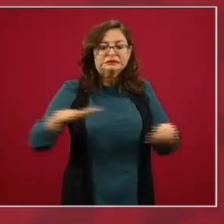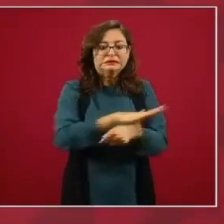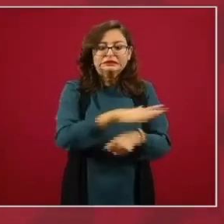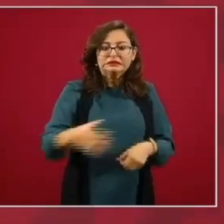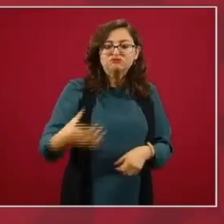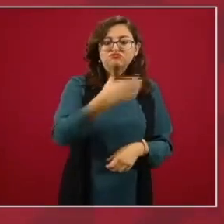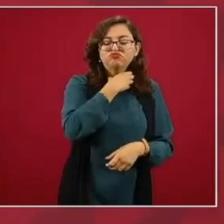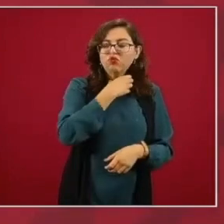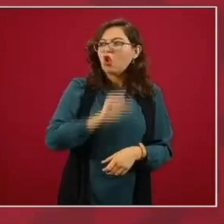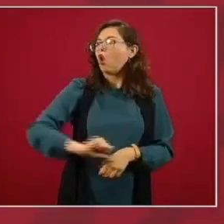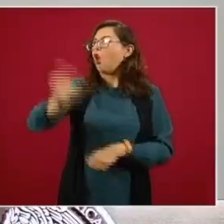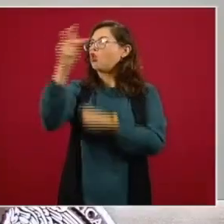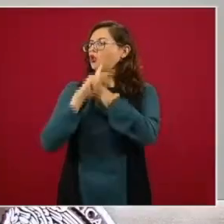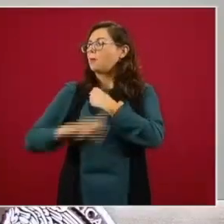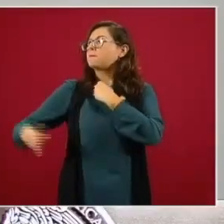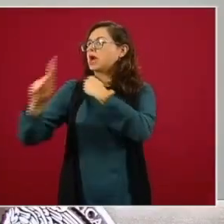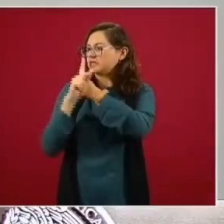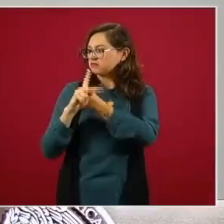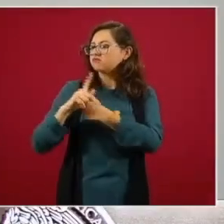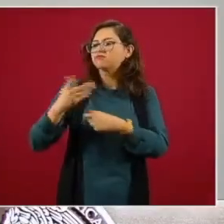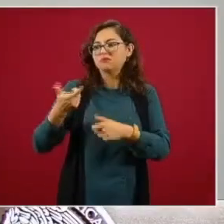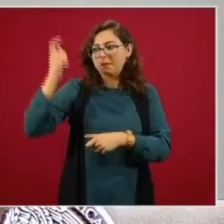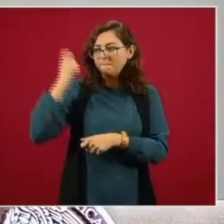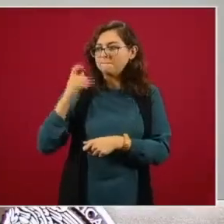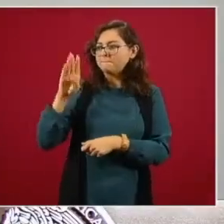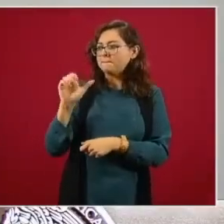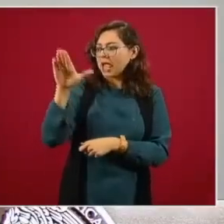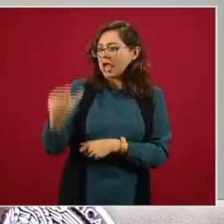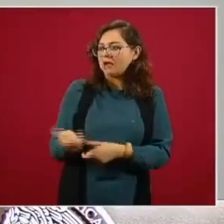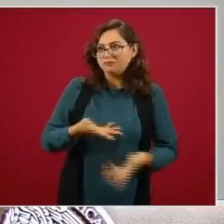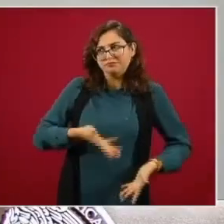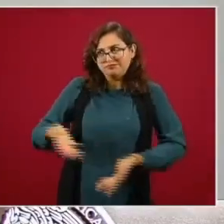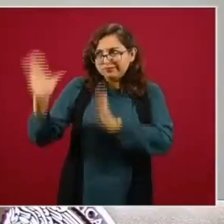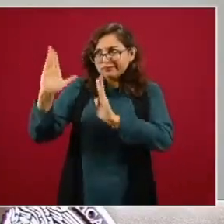especialidades entonces